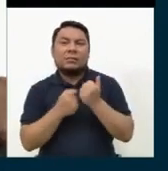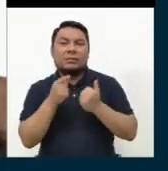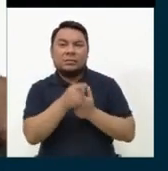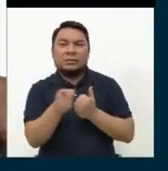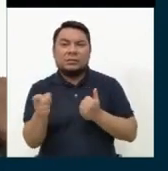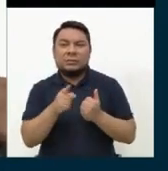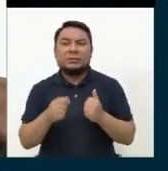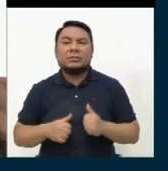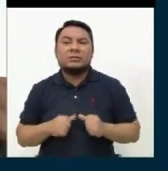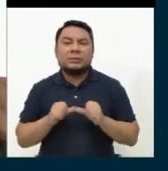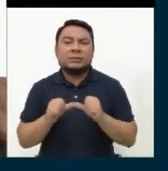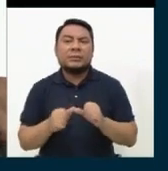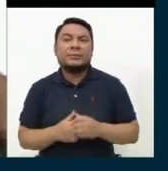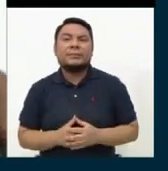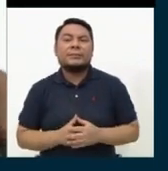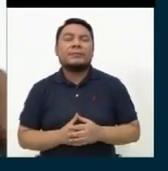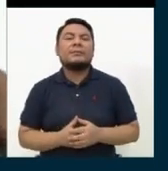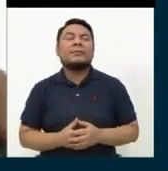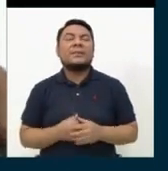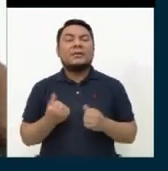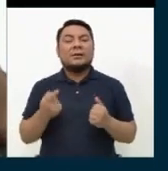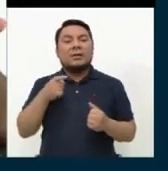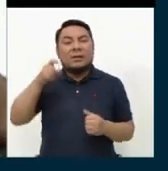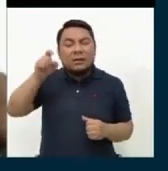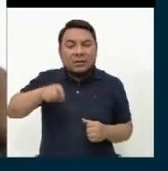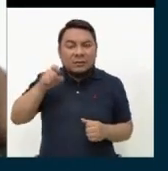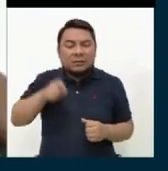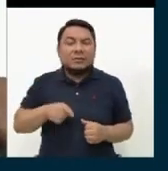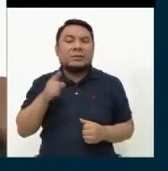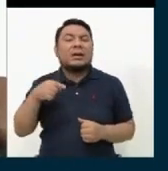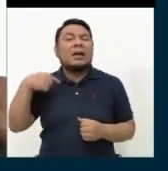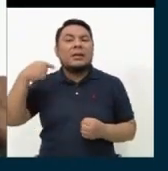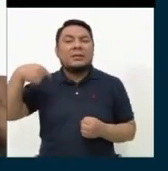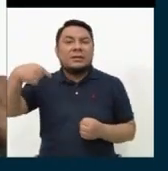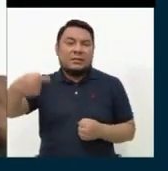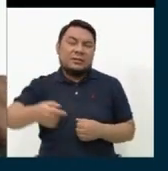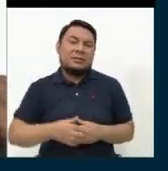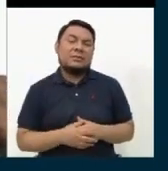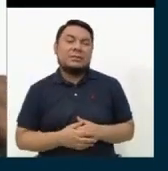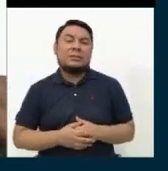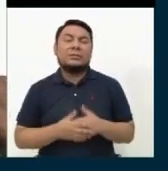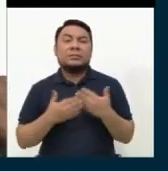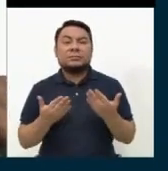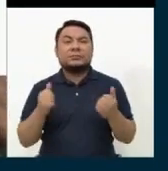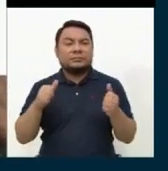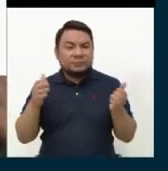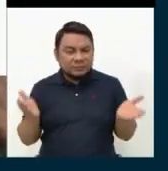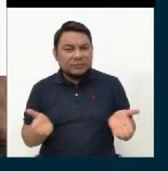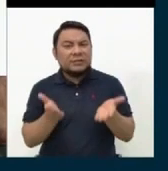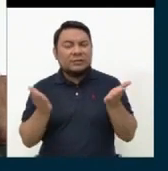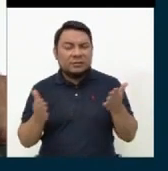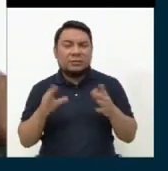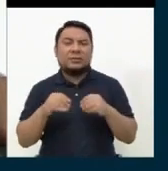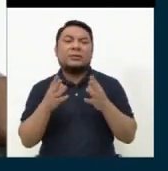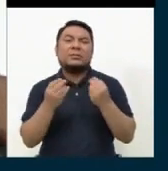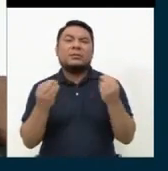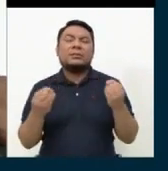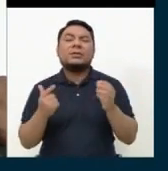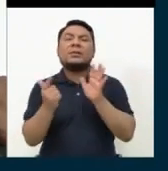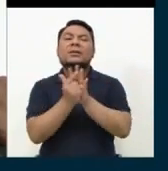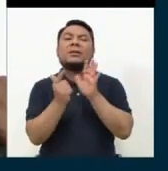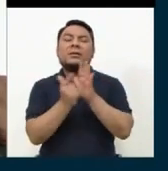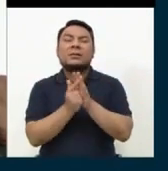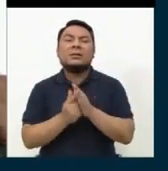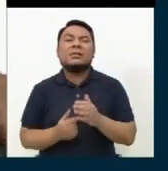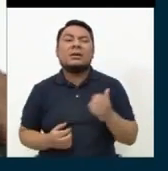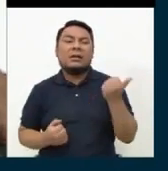sobreviven a la raíz de las necesidades del día a día. Hay que promover muchas leyes en